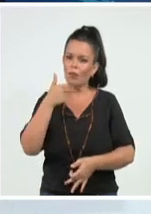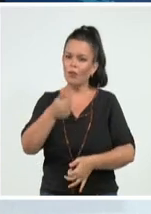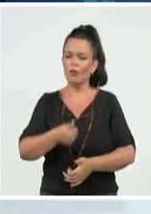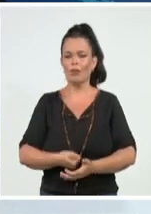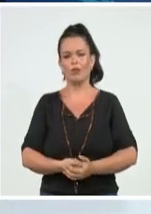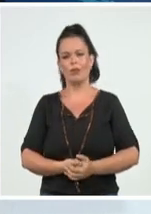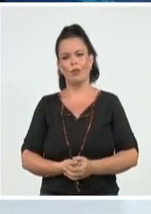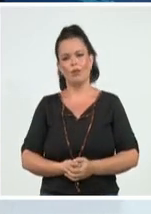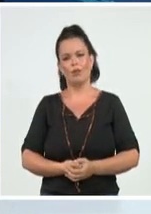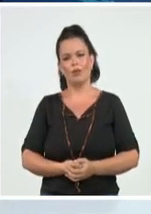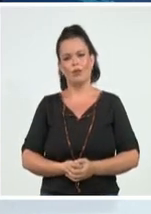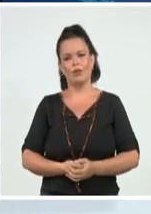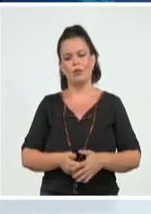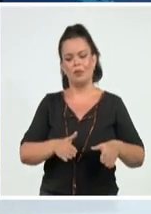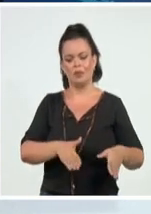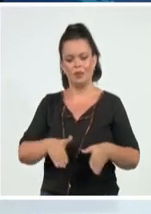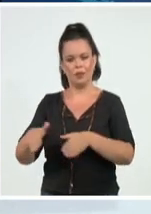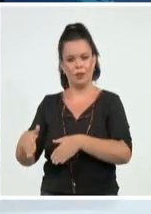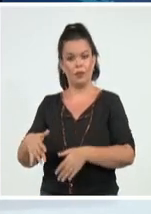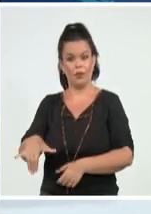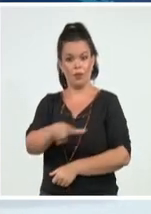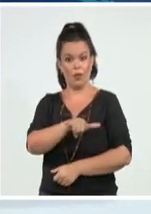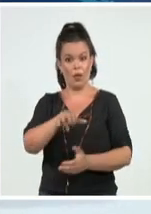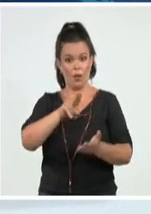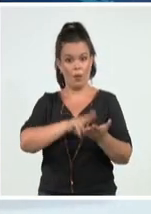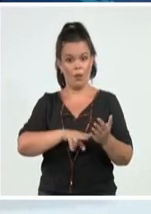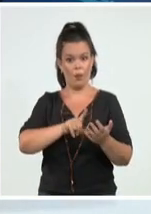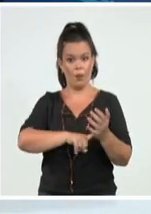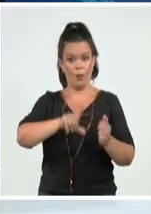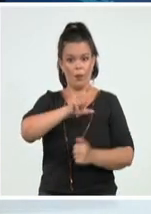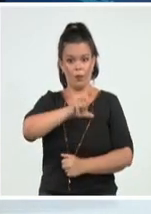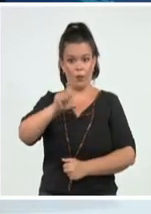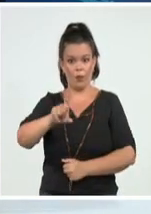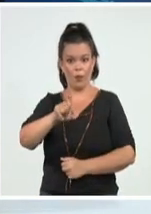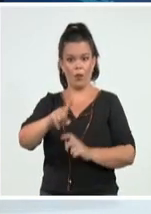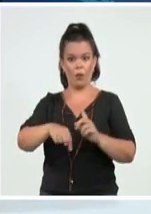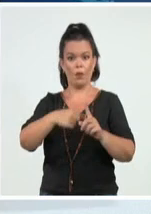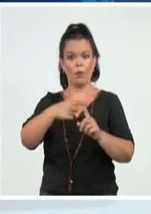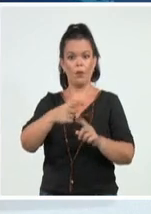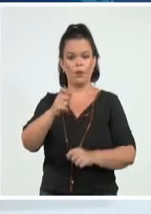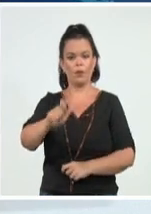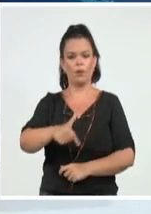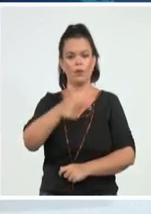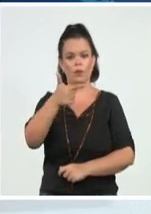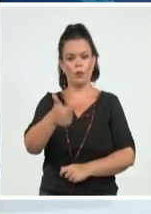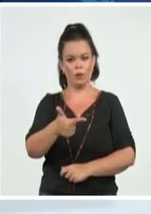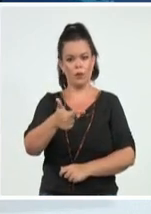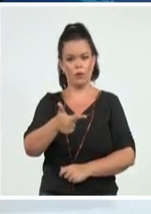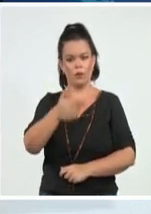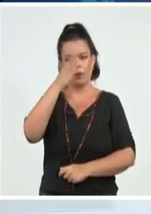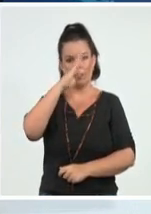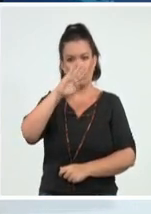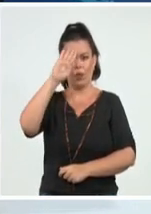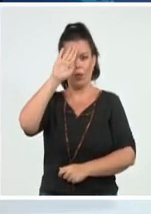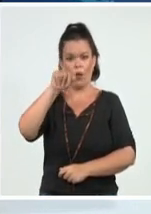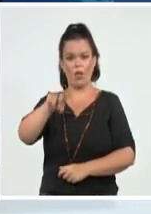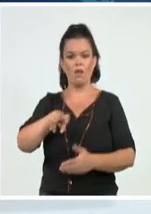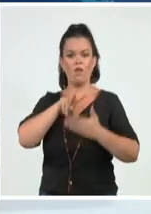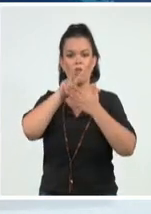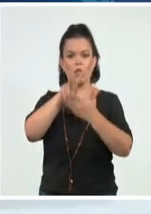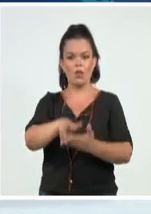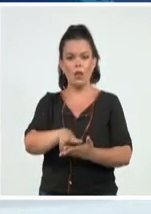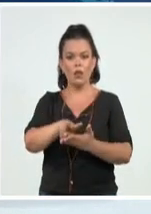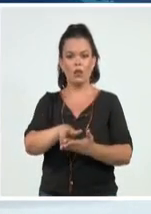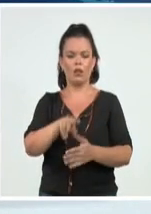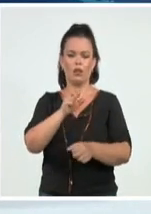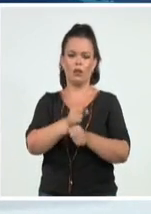Conocimos que el miembro del buro político del partido y vicepresidente de la República de Cuba, Salvador Valdés Mesa, encabezó una visita de trabajo a Mayabeque. Allí